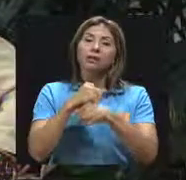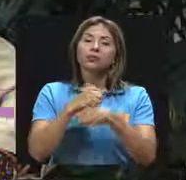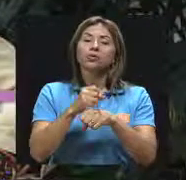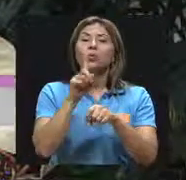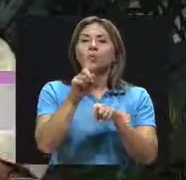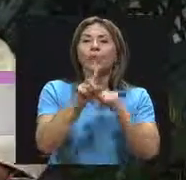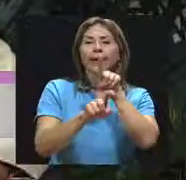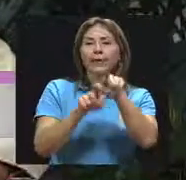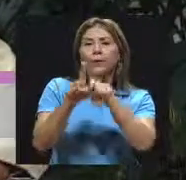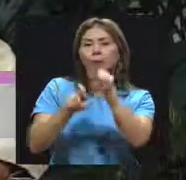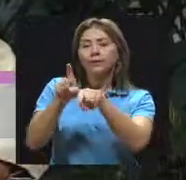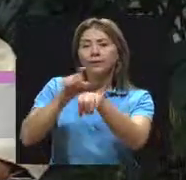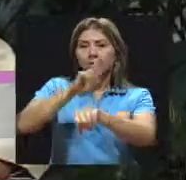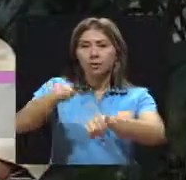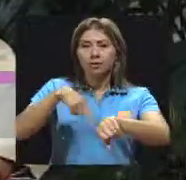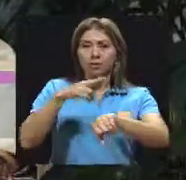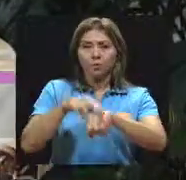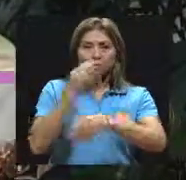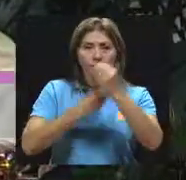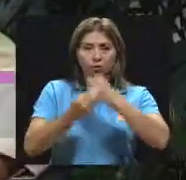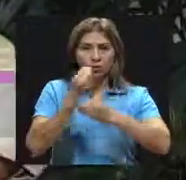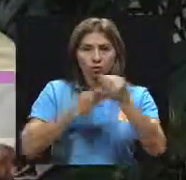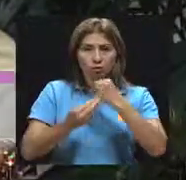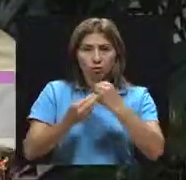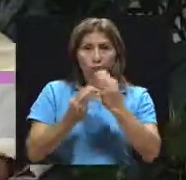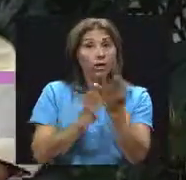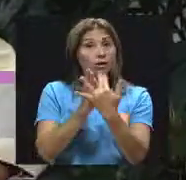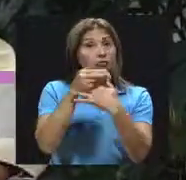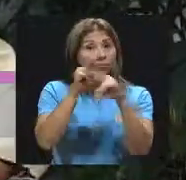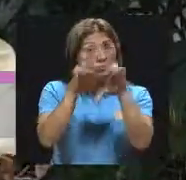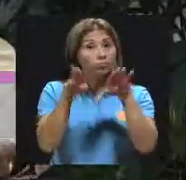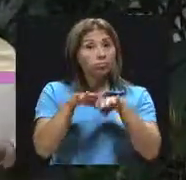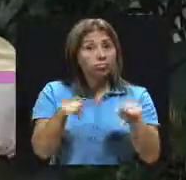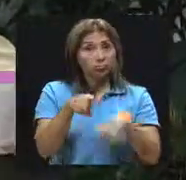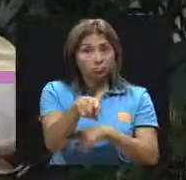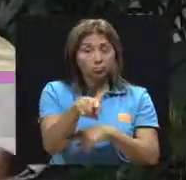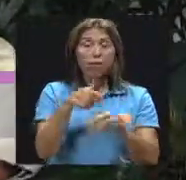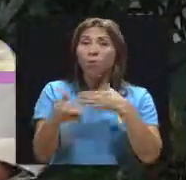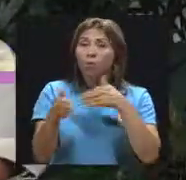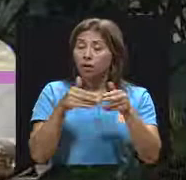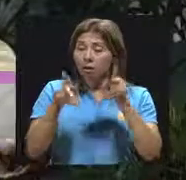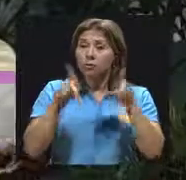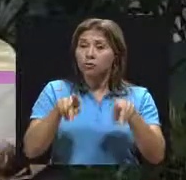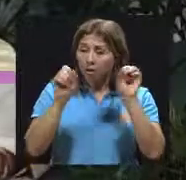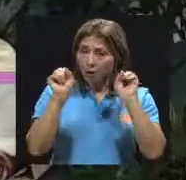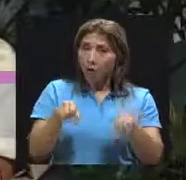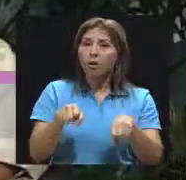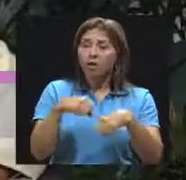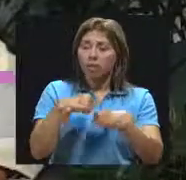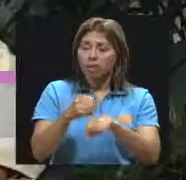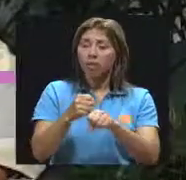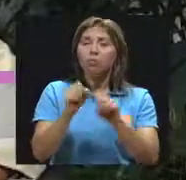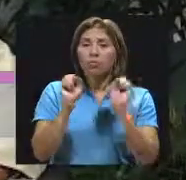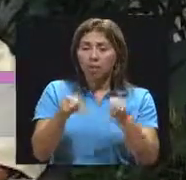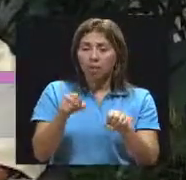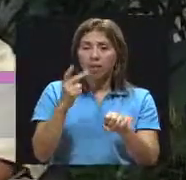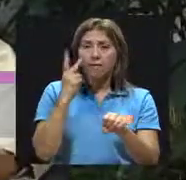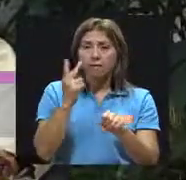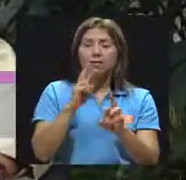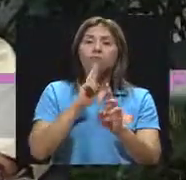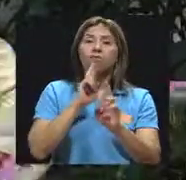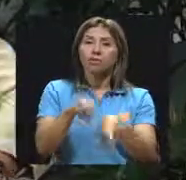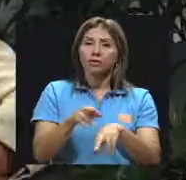cabo la encuesta nacional de nutrición, eso está en línea, está disponible, se puede, cualquier persona puede accesarle, puede ver los resultados,